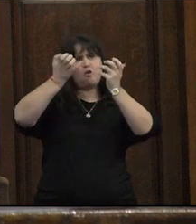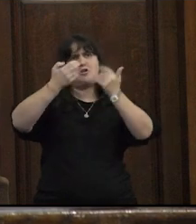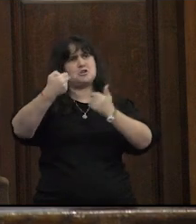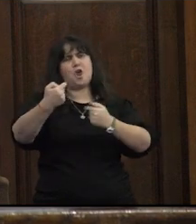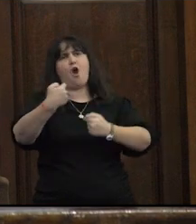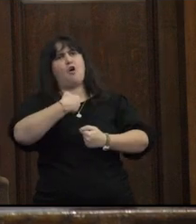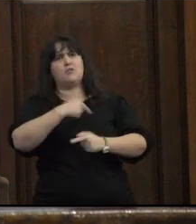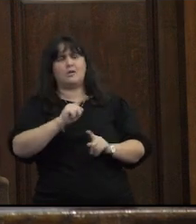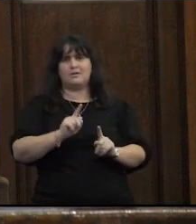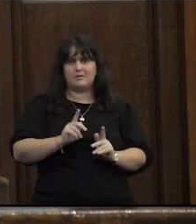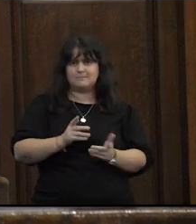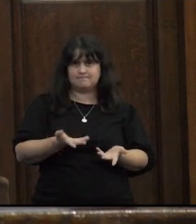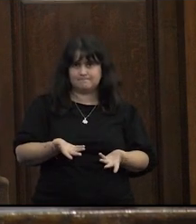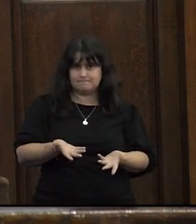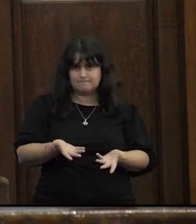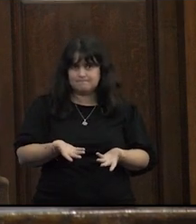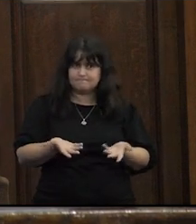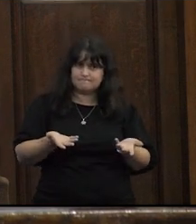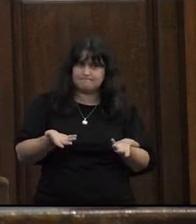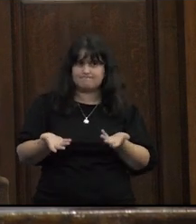vínculos de violencia? ¿no?